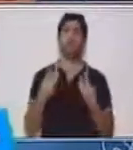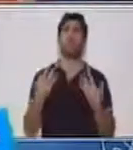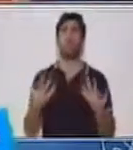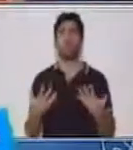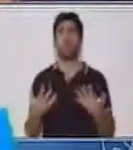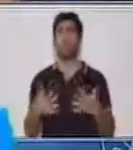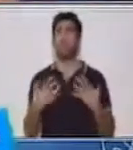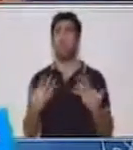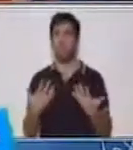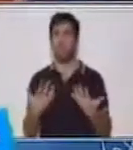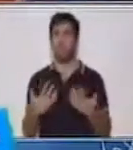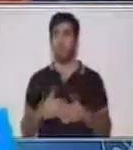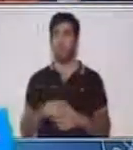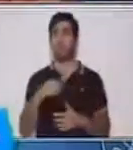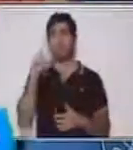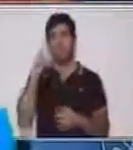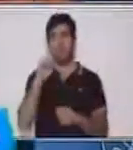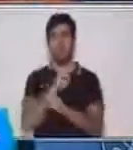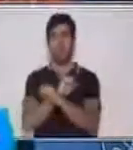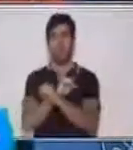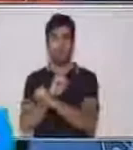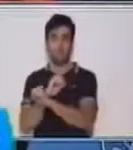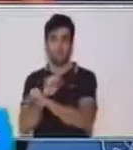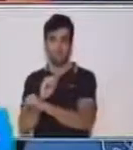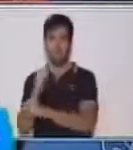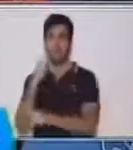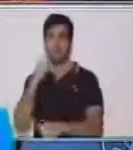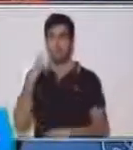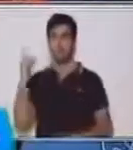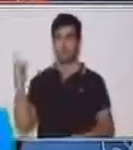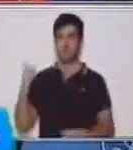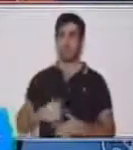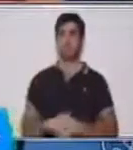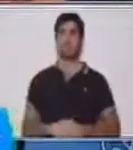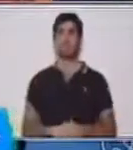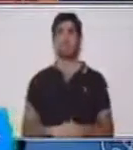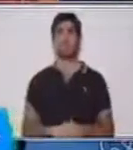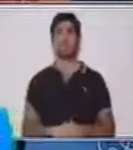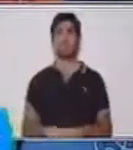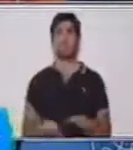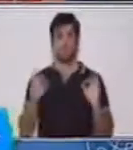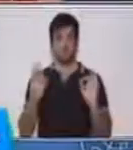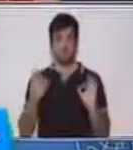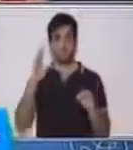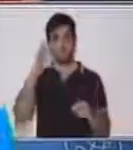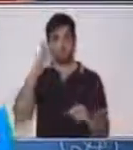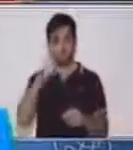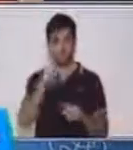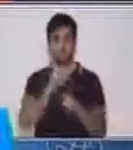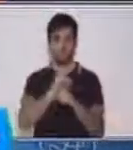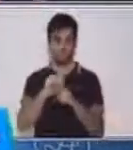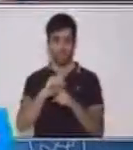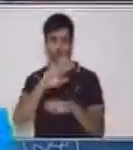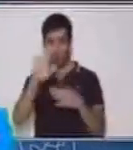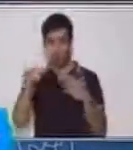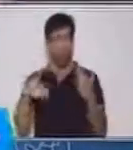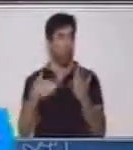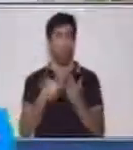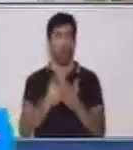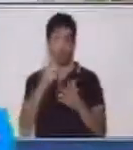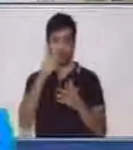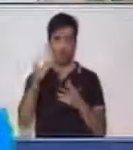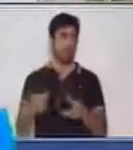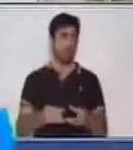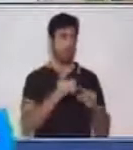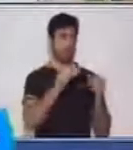tratando de multiplicar como hemos explicado en las reglas. Ten presente, guardar tus trabajos y ejercicios en tu